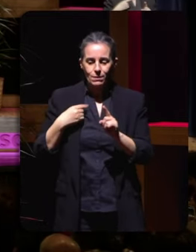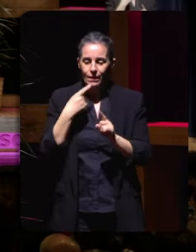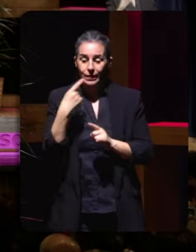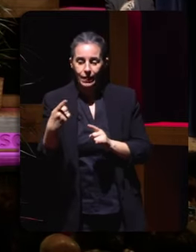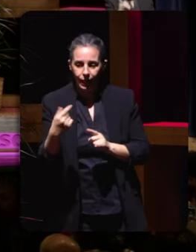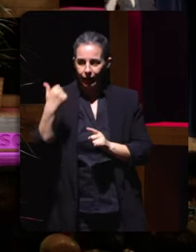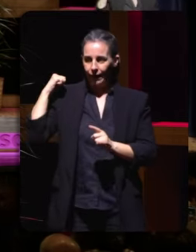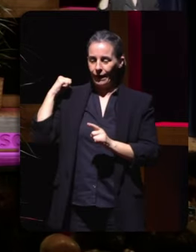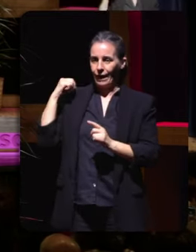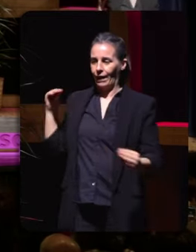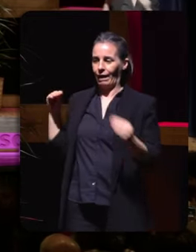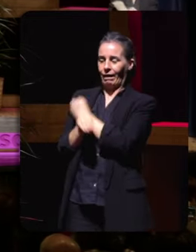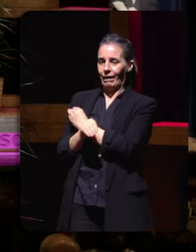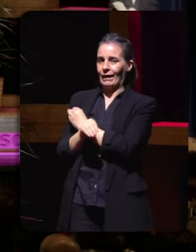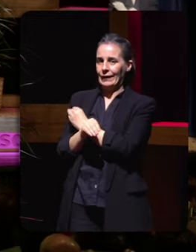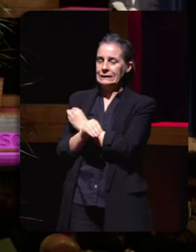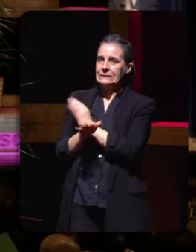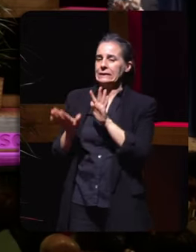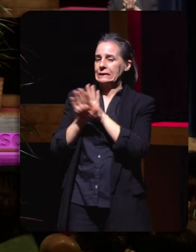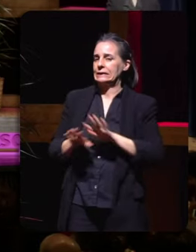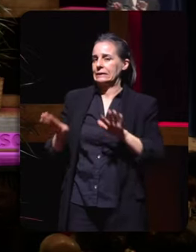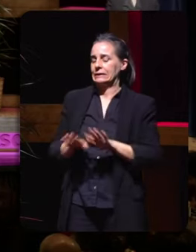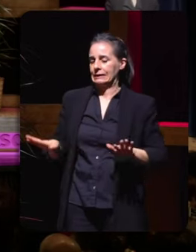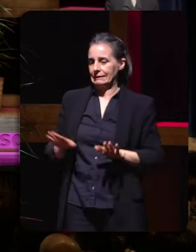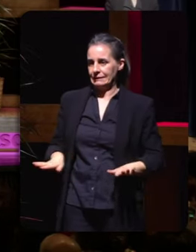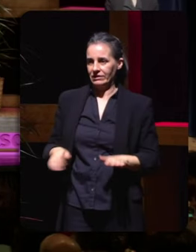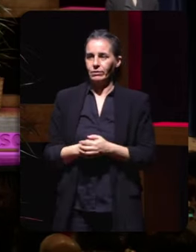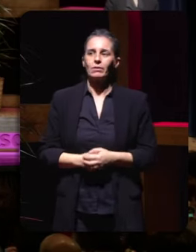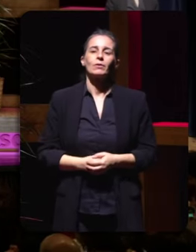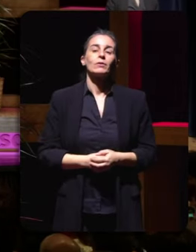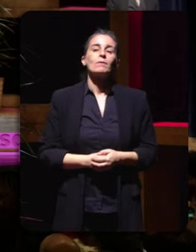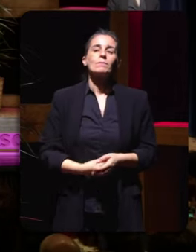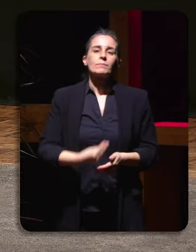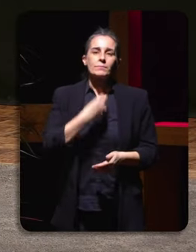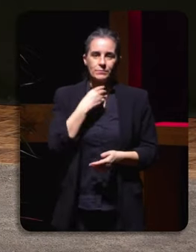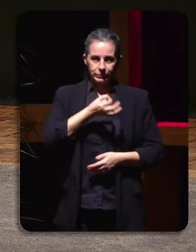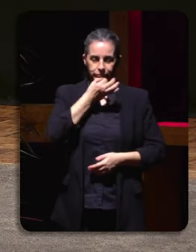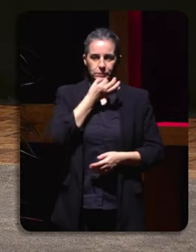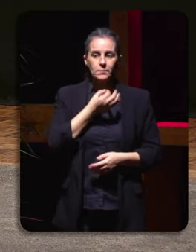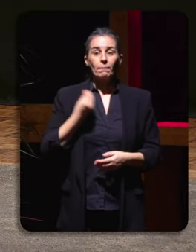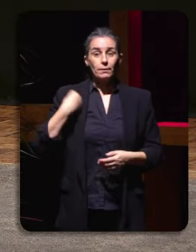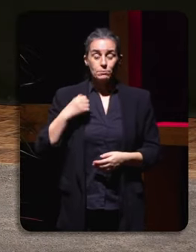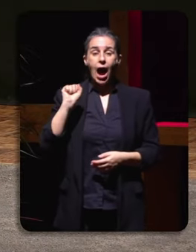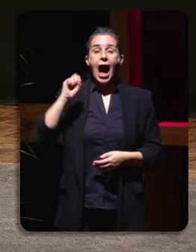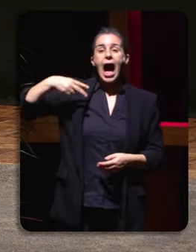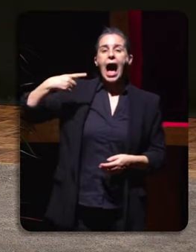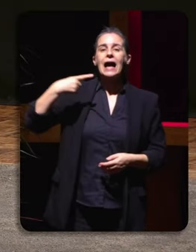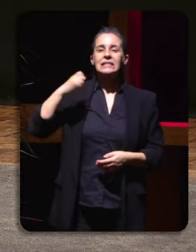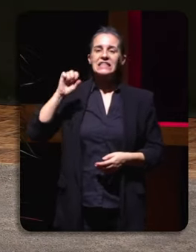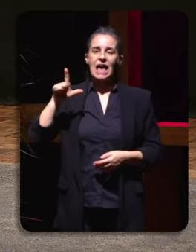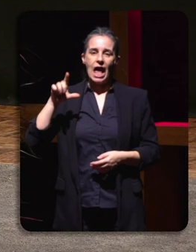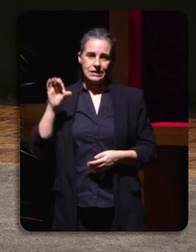a vez que sirviera para calmar os ánimos de os máis solidiantados. Bueno, neste caso, evidentemente, Ángeles Barceló que está facendo